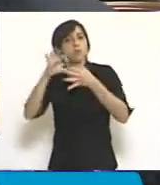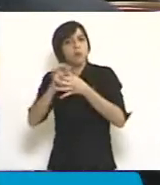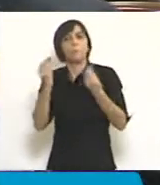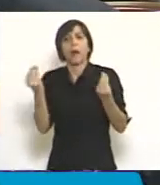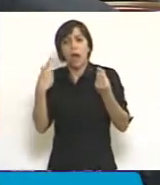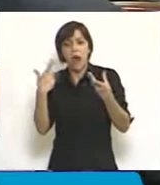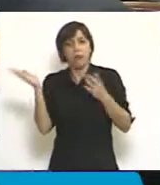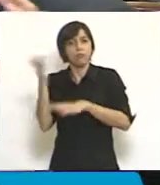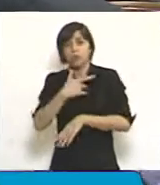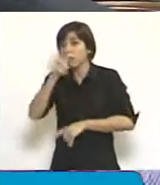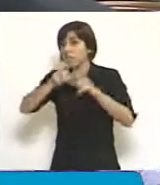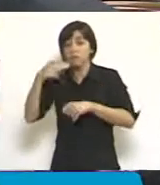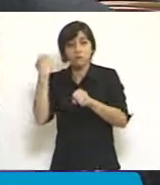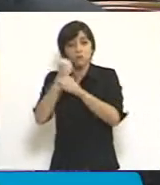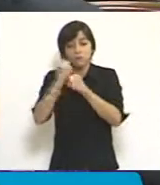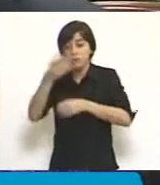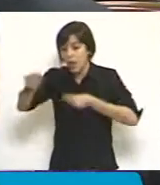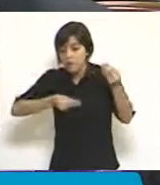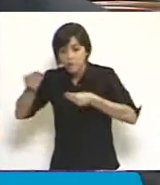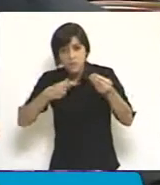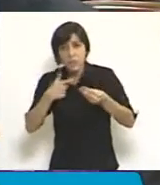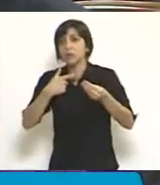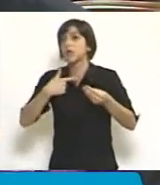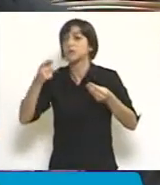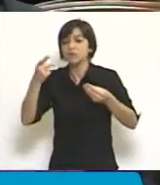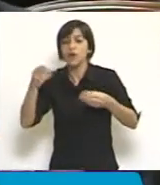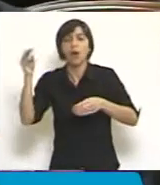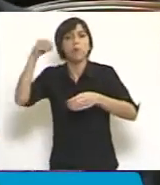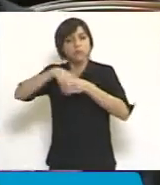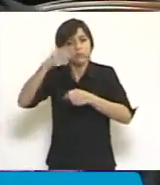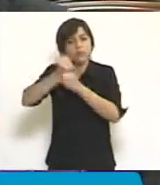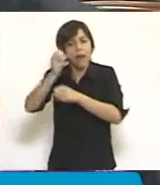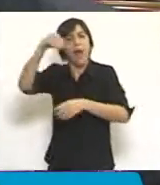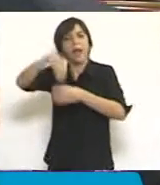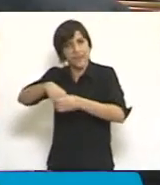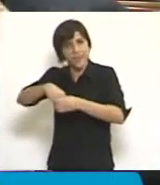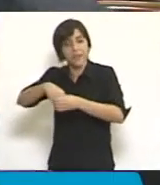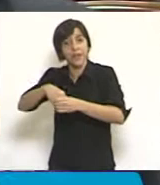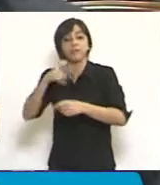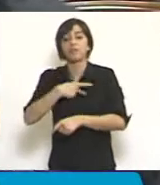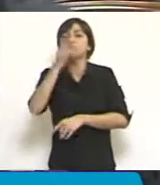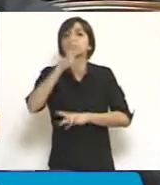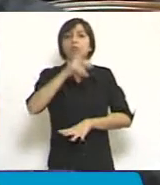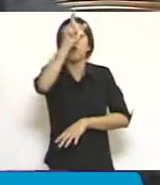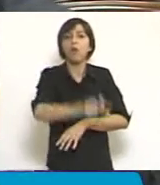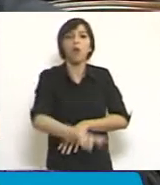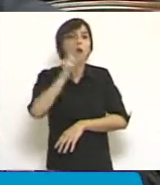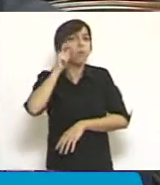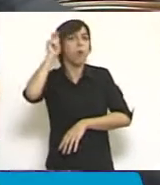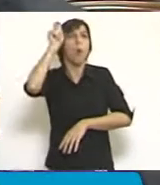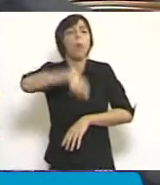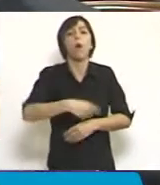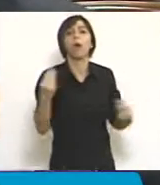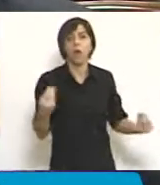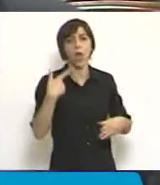fuera y separado de quienes tienen que ejercer la función jurisdiccional. El juez se sienta y juzga,